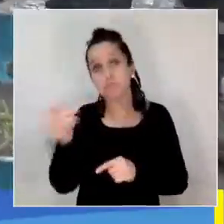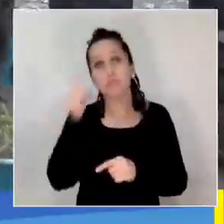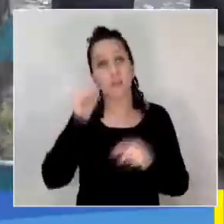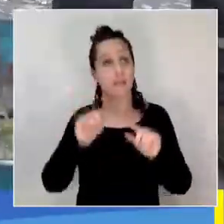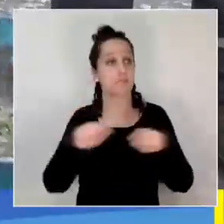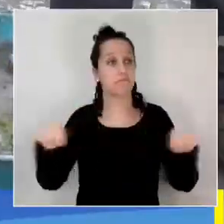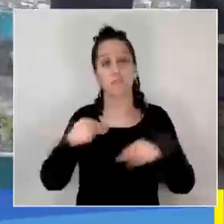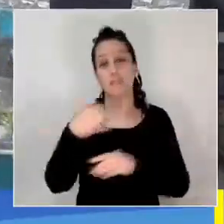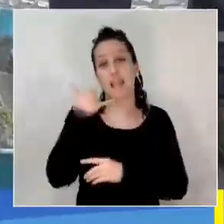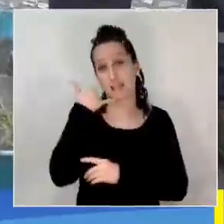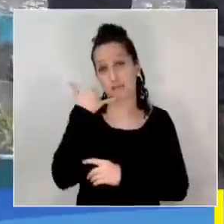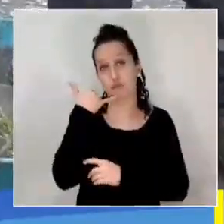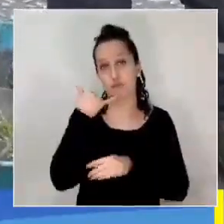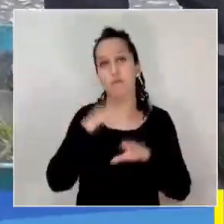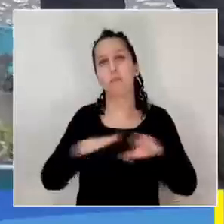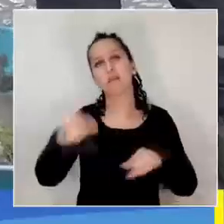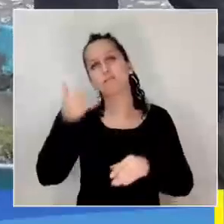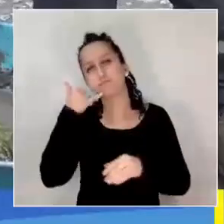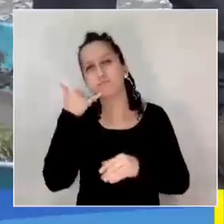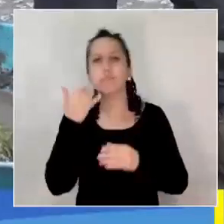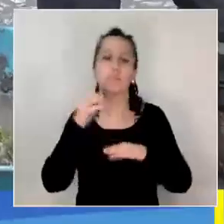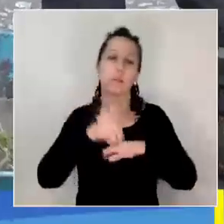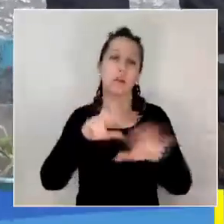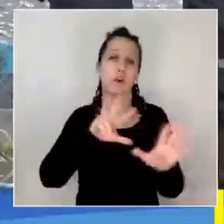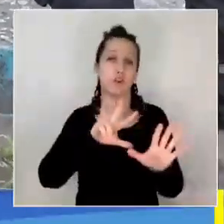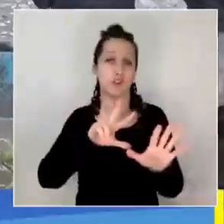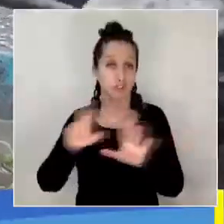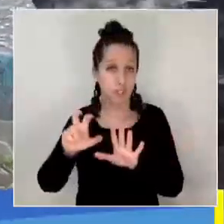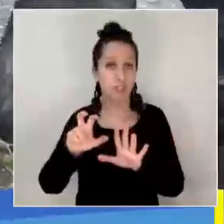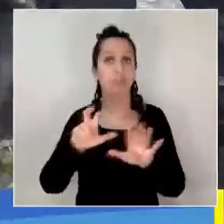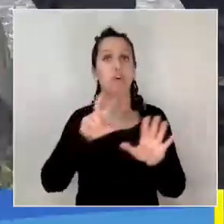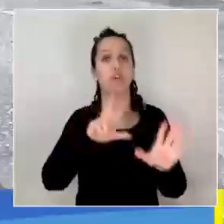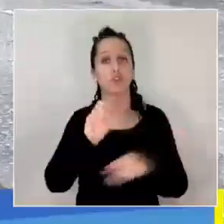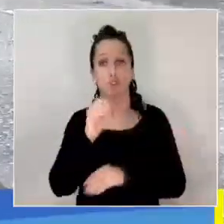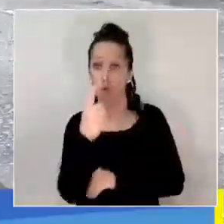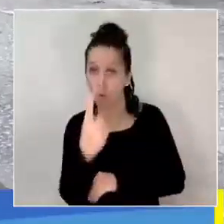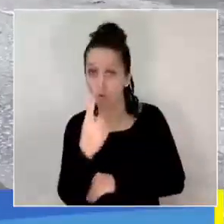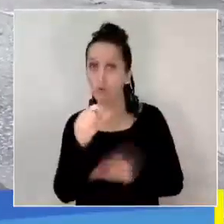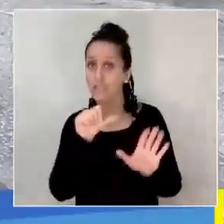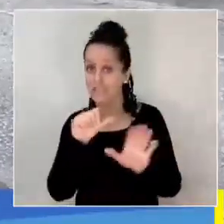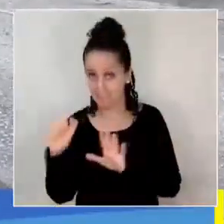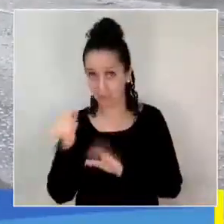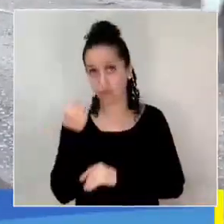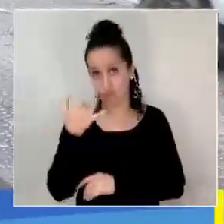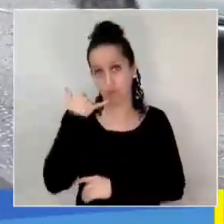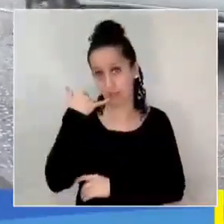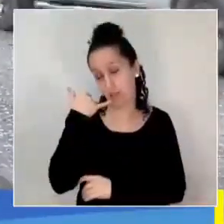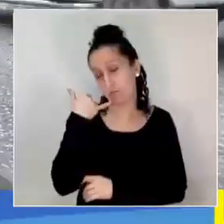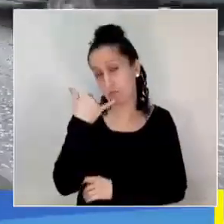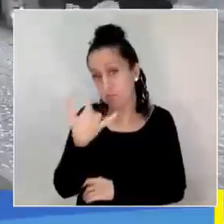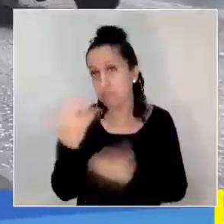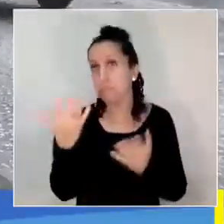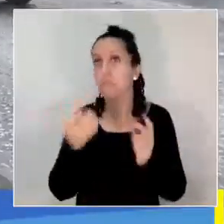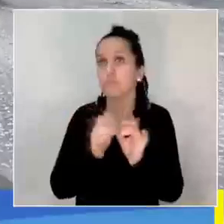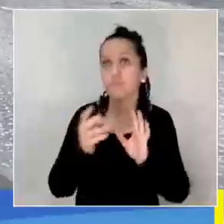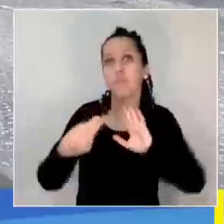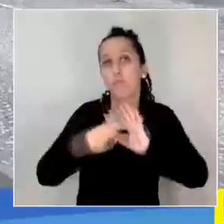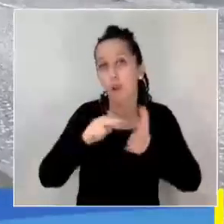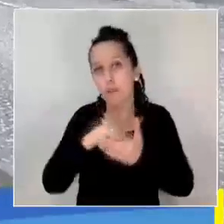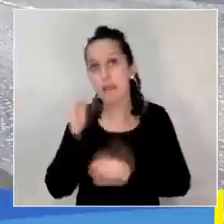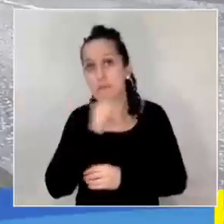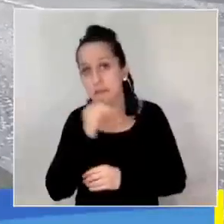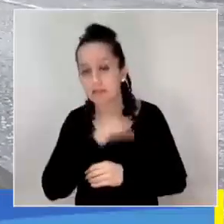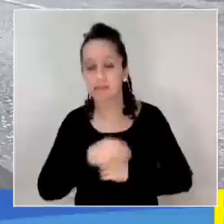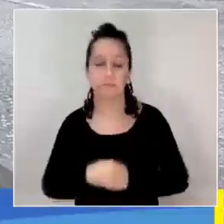central. Usted puede llamar al 800-801-600. La municipalidad de Concepción tiene